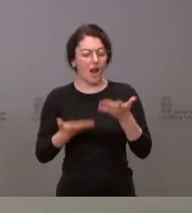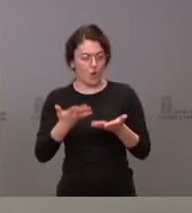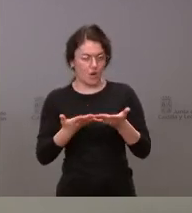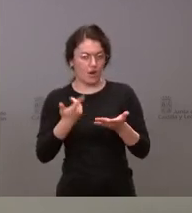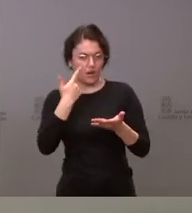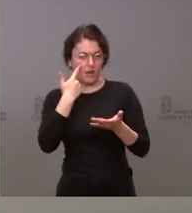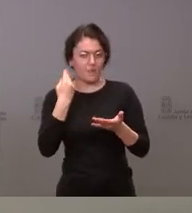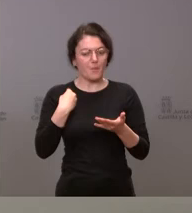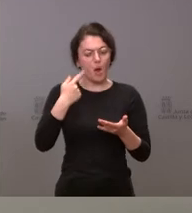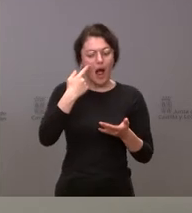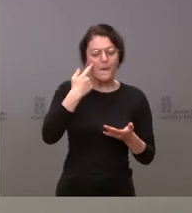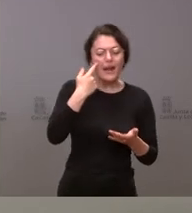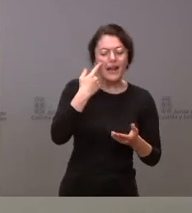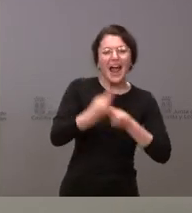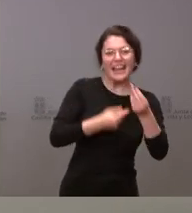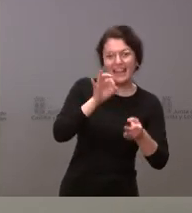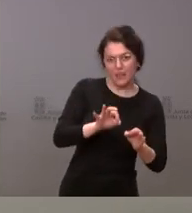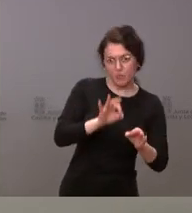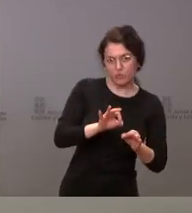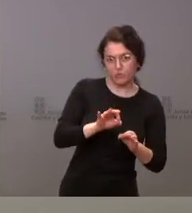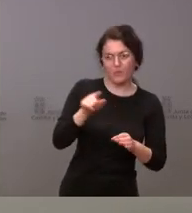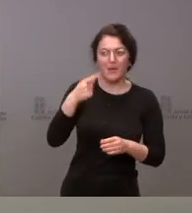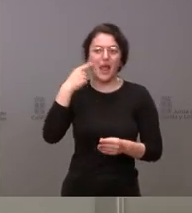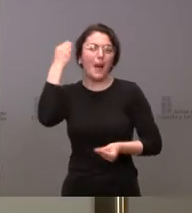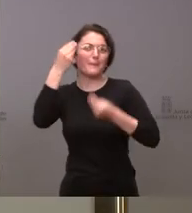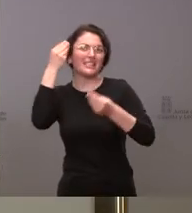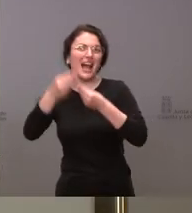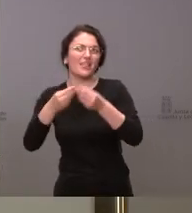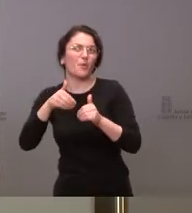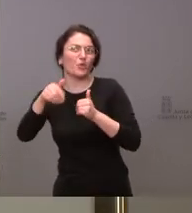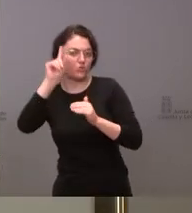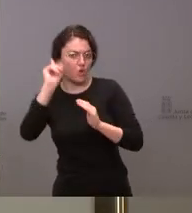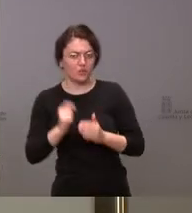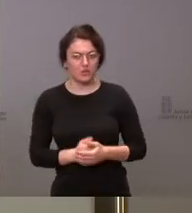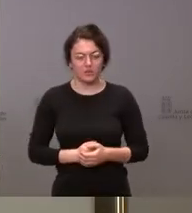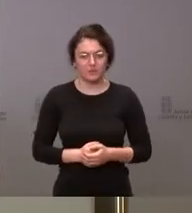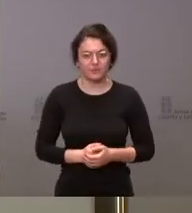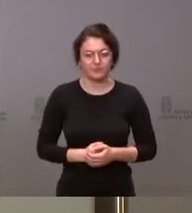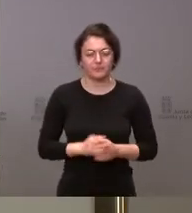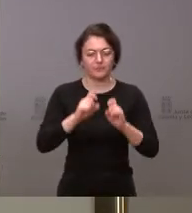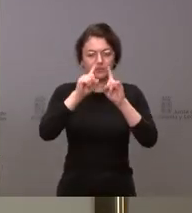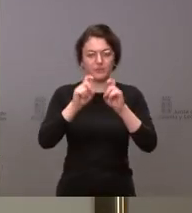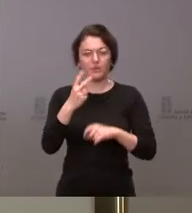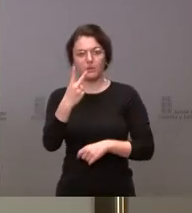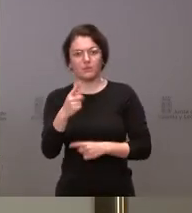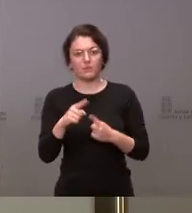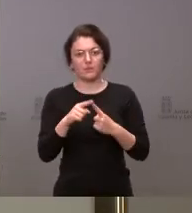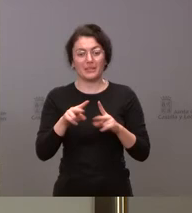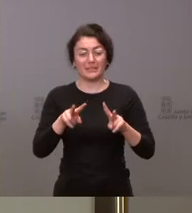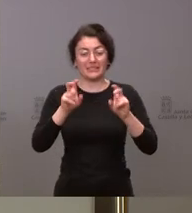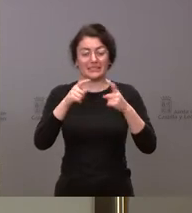lo que ella piense que vamos a hacer. Sí, hola, buenos días. Tenía dos cuestiones. La primera es sobre la pandemia.